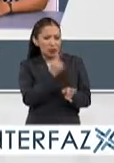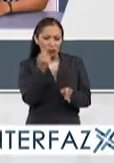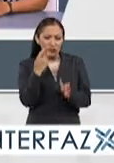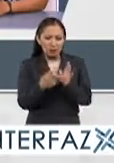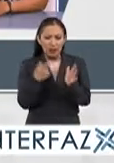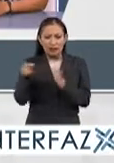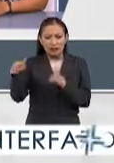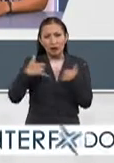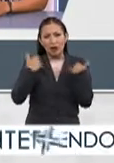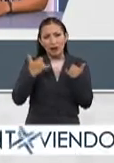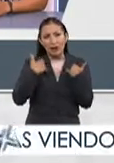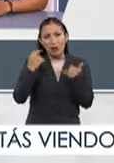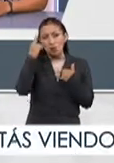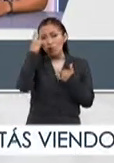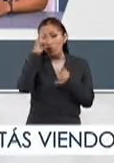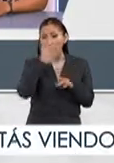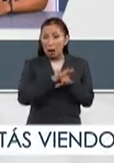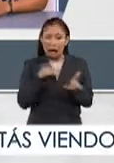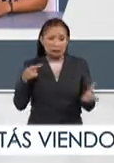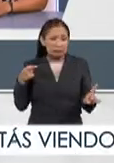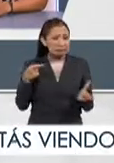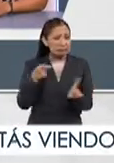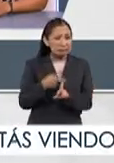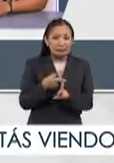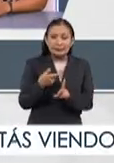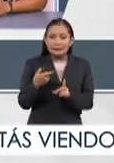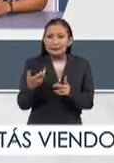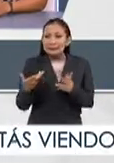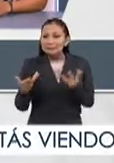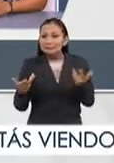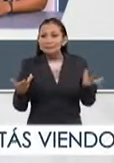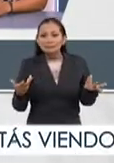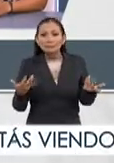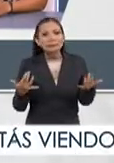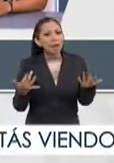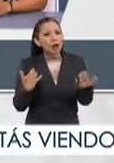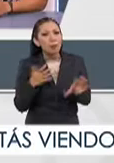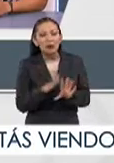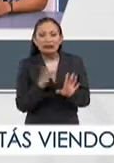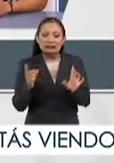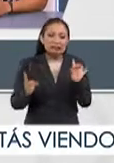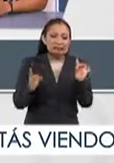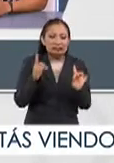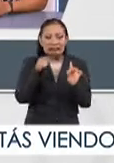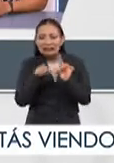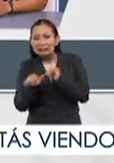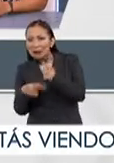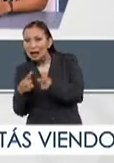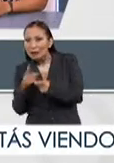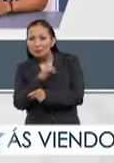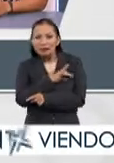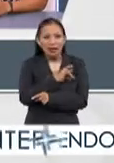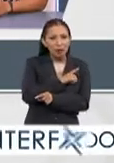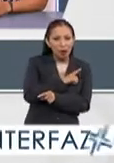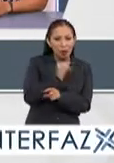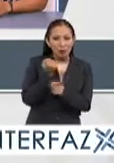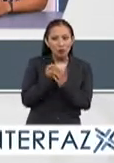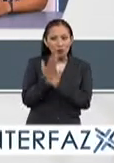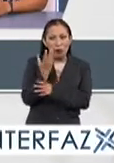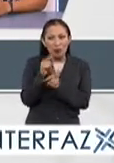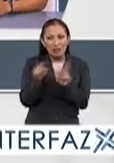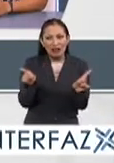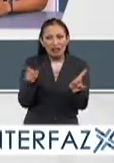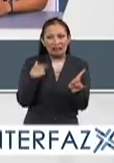hemos tenido muchos jóvenes que una de sus principales indefiniciones para irse allá era el miedo, a lo nuevo, a lo